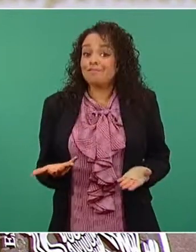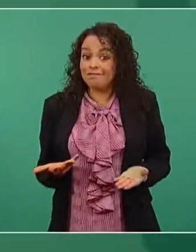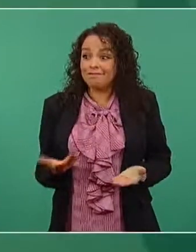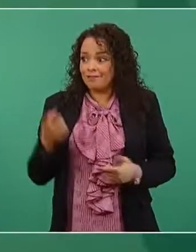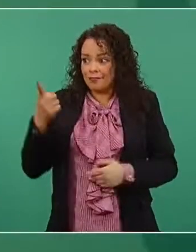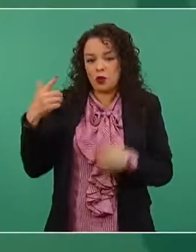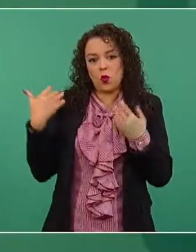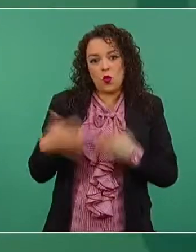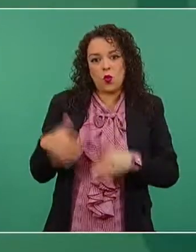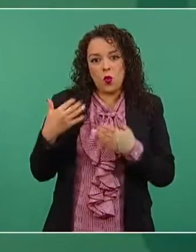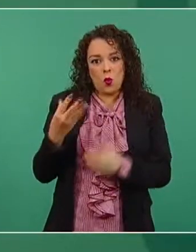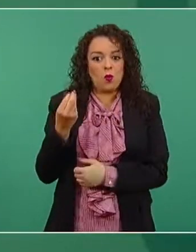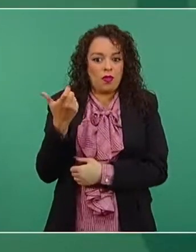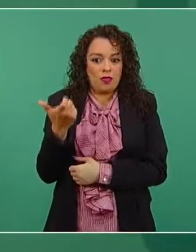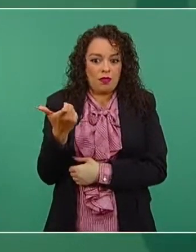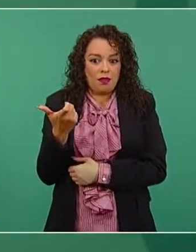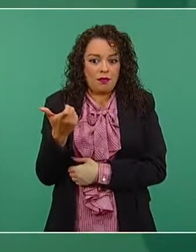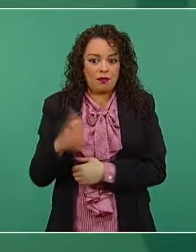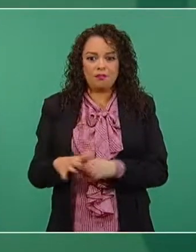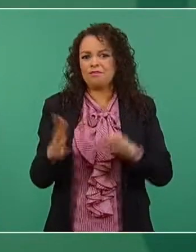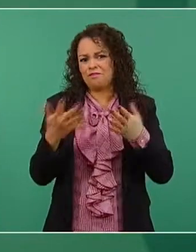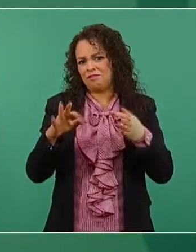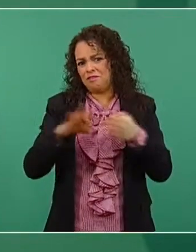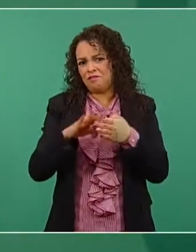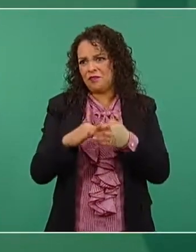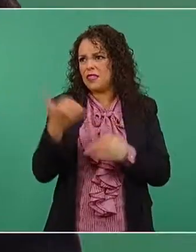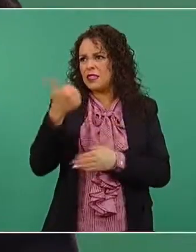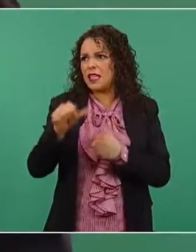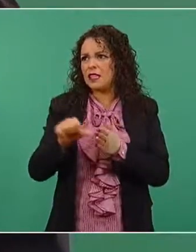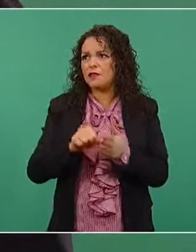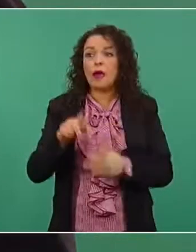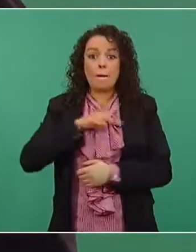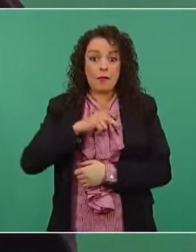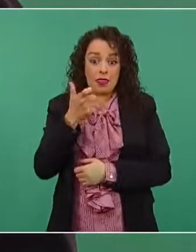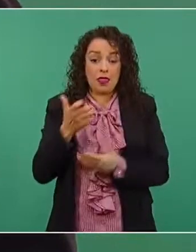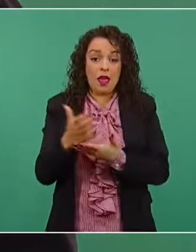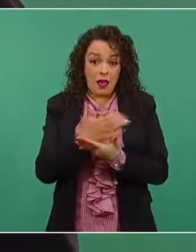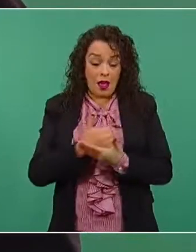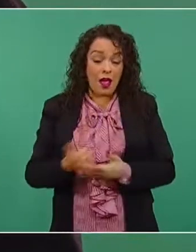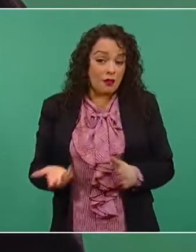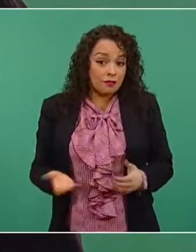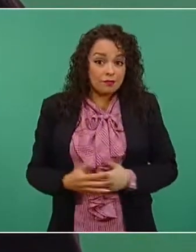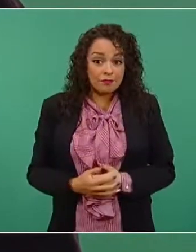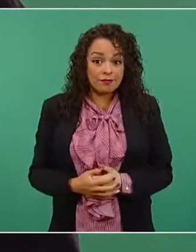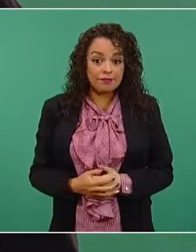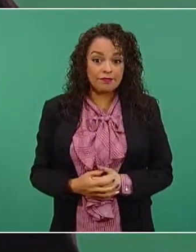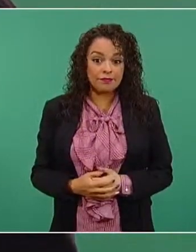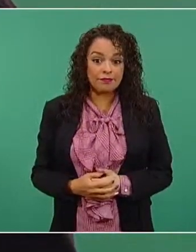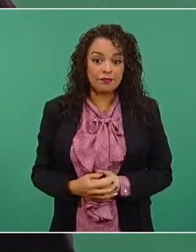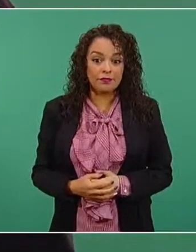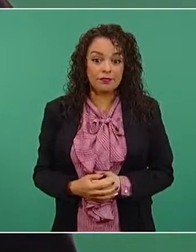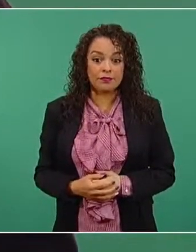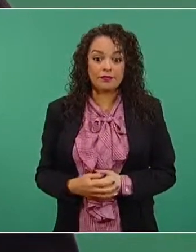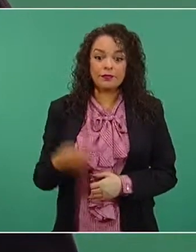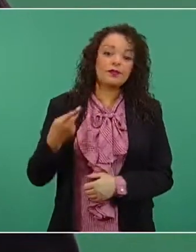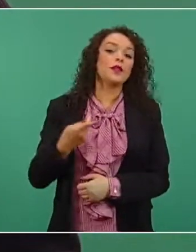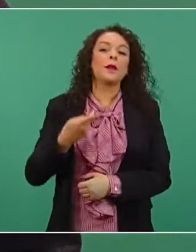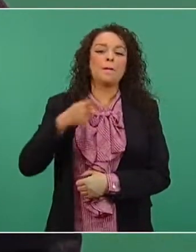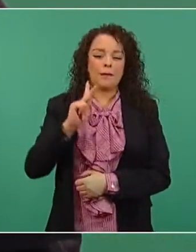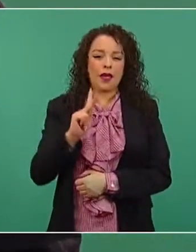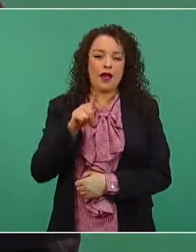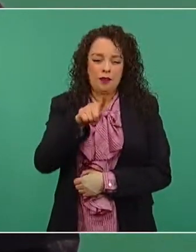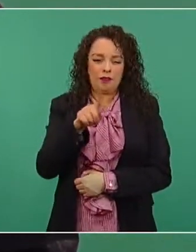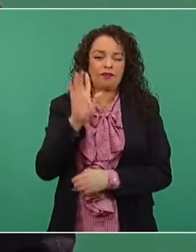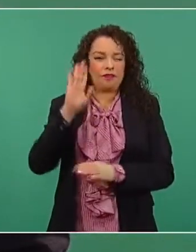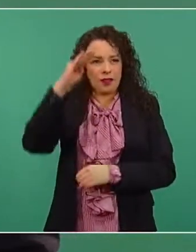Sí, pero son como seis meses. Sin embargo, si lo medimos de cuánto recibían los medios